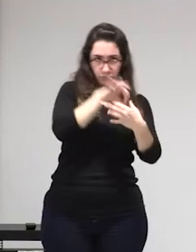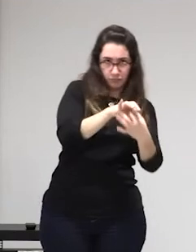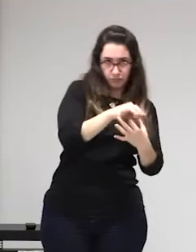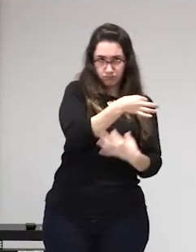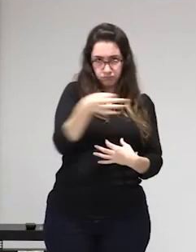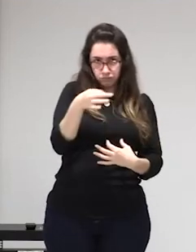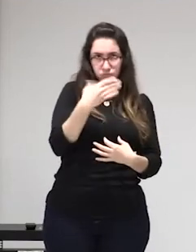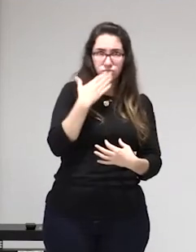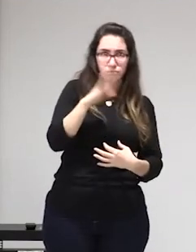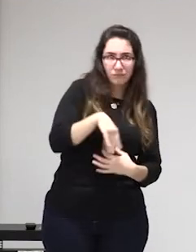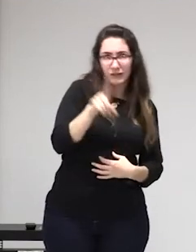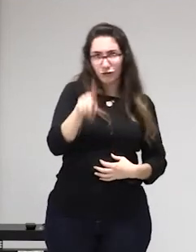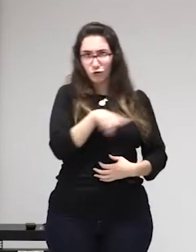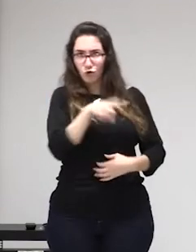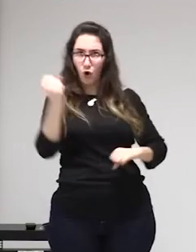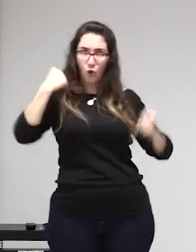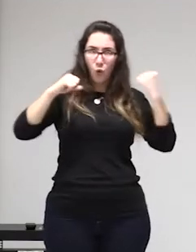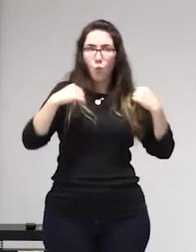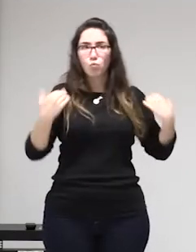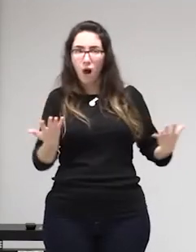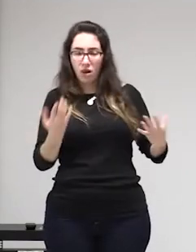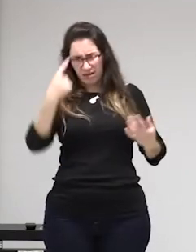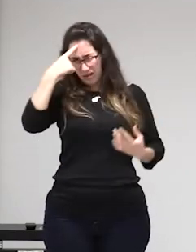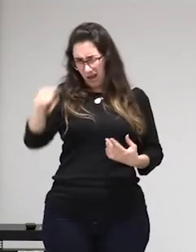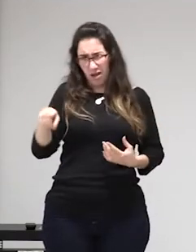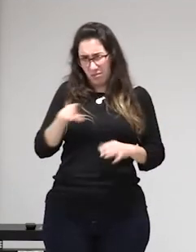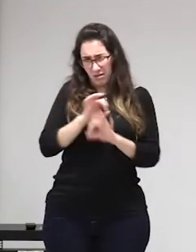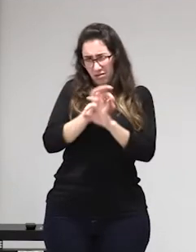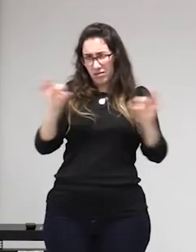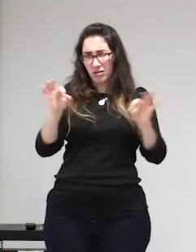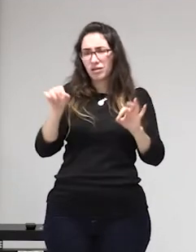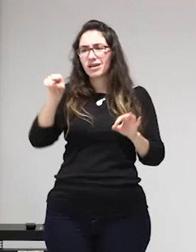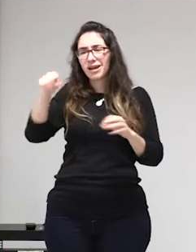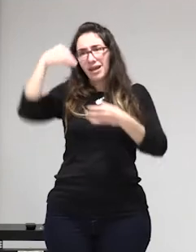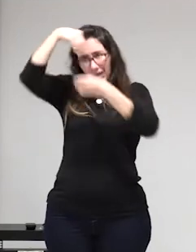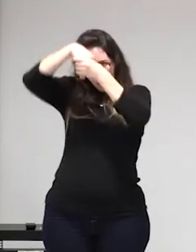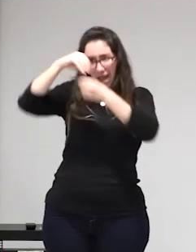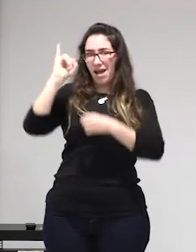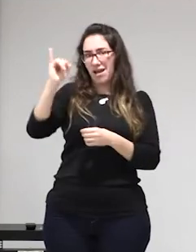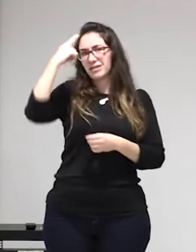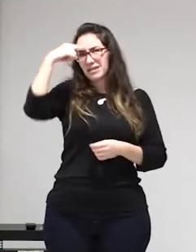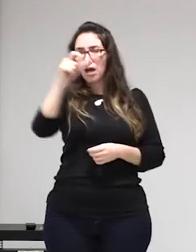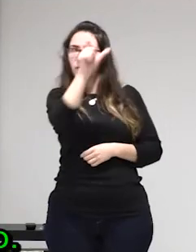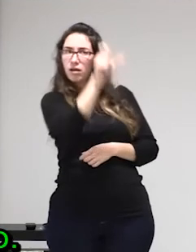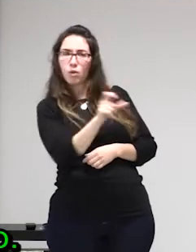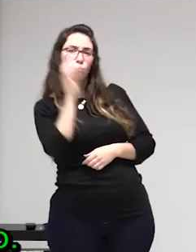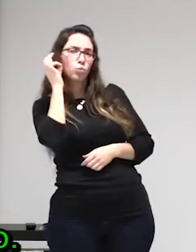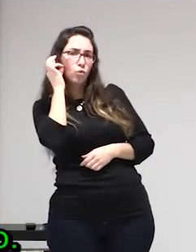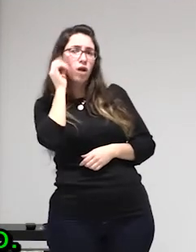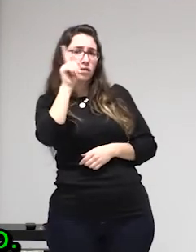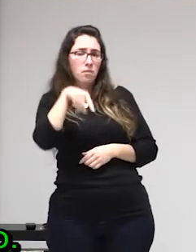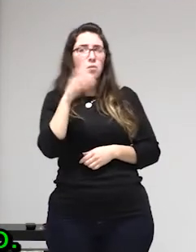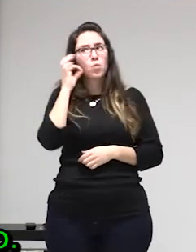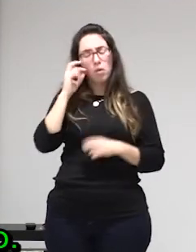a una mujer que ha conocido una noche etc y le impusiera su deseo sexual sin tener en cuenta el deseo de la otra persona pues eso para mi